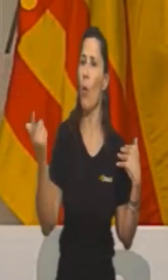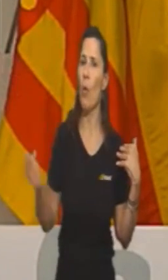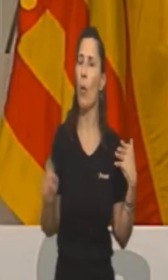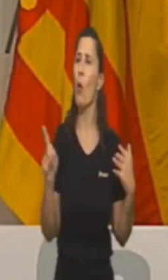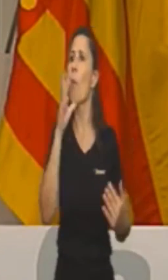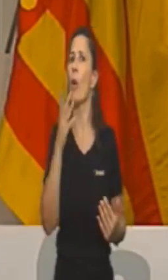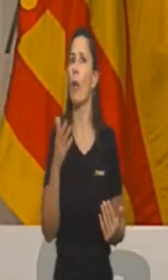Pues así.